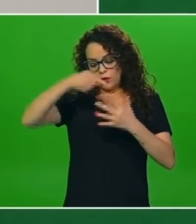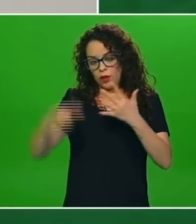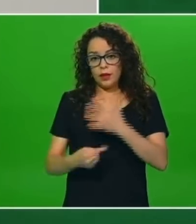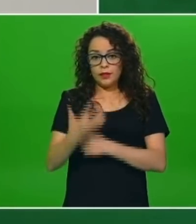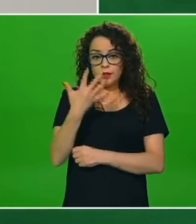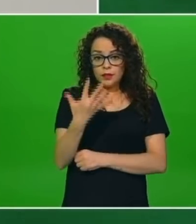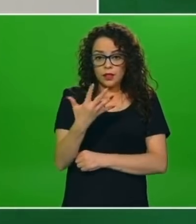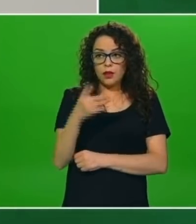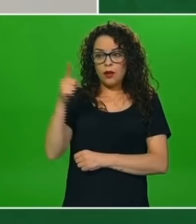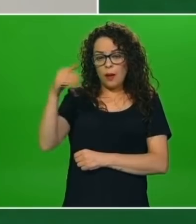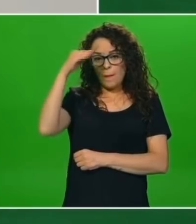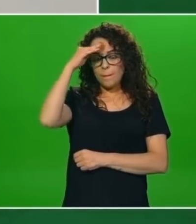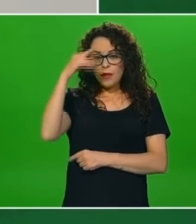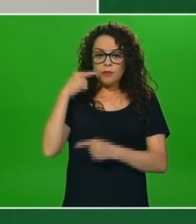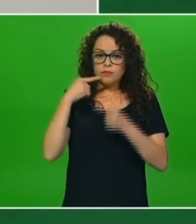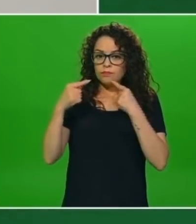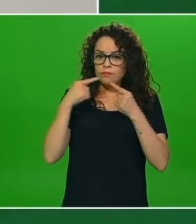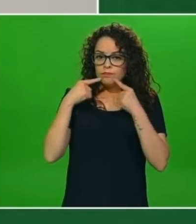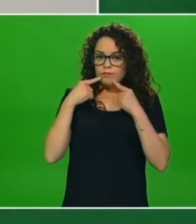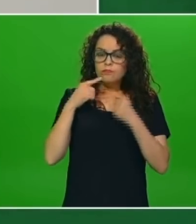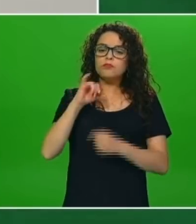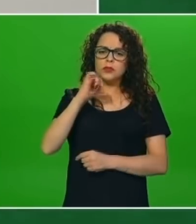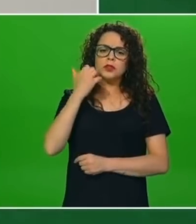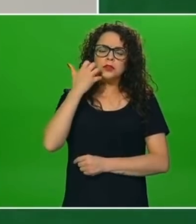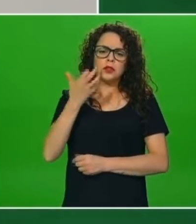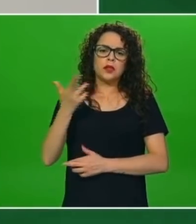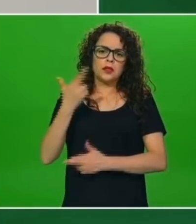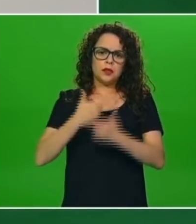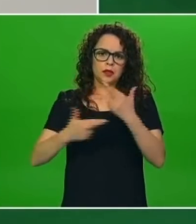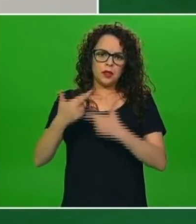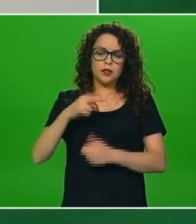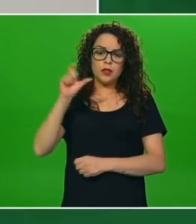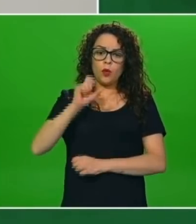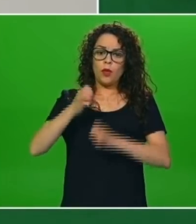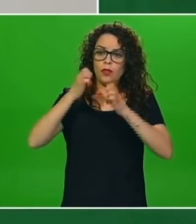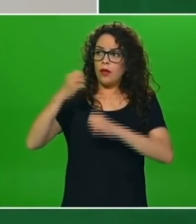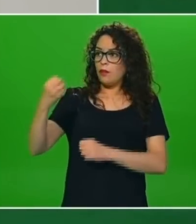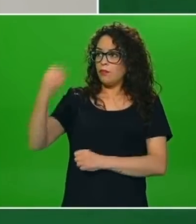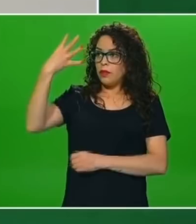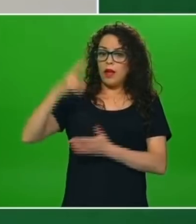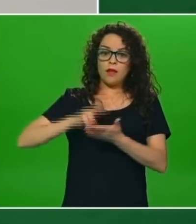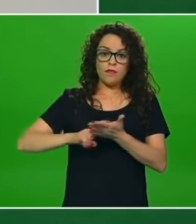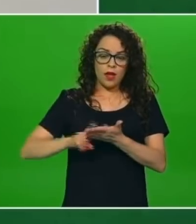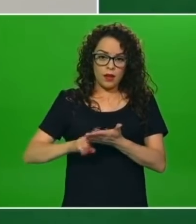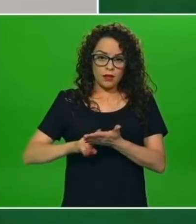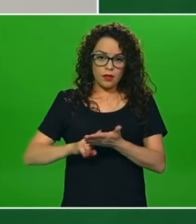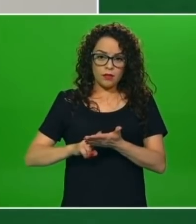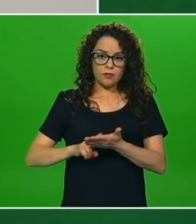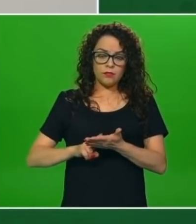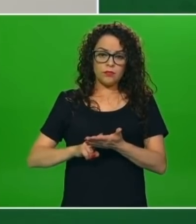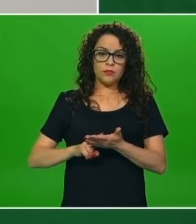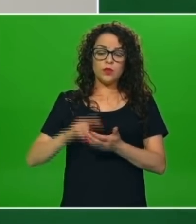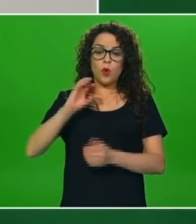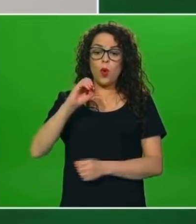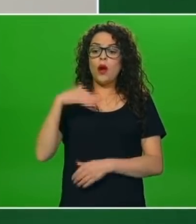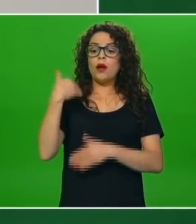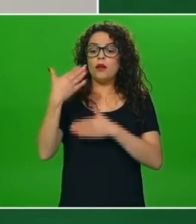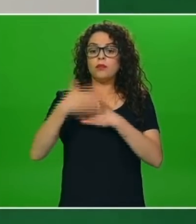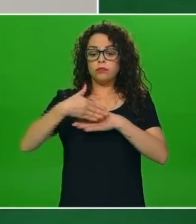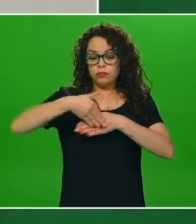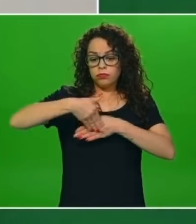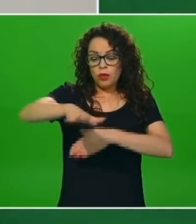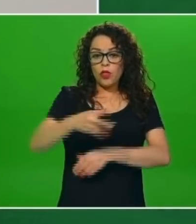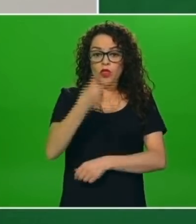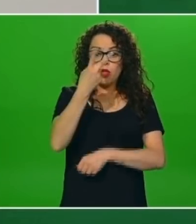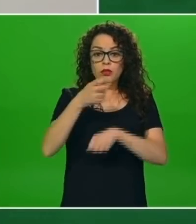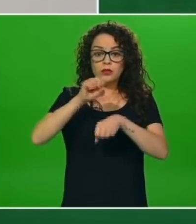decidieron tomar las clases presenciales por estar en verde. Las entidades que están en verde o estarán en verde las próximas dos semanas,